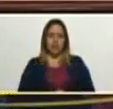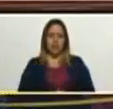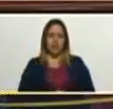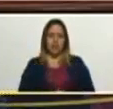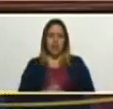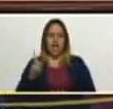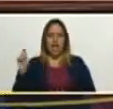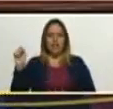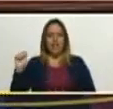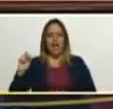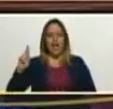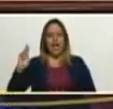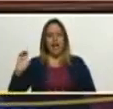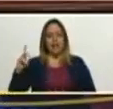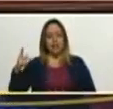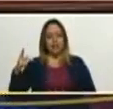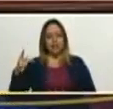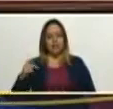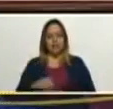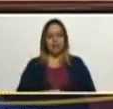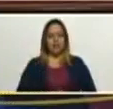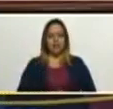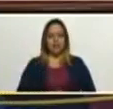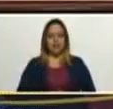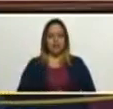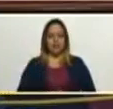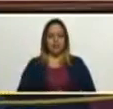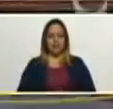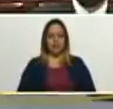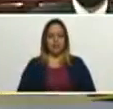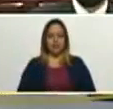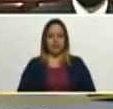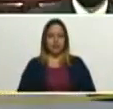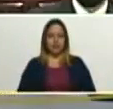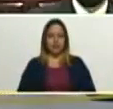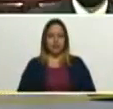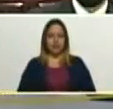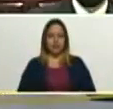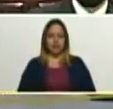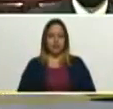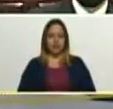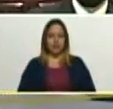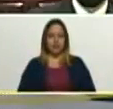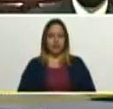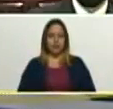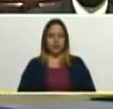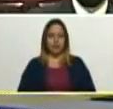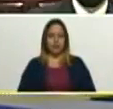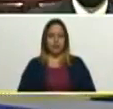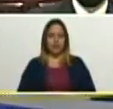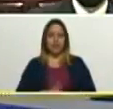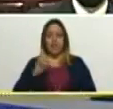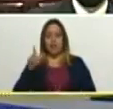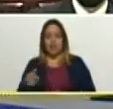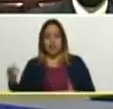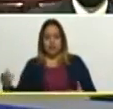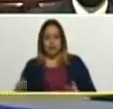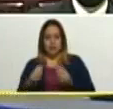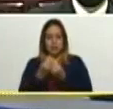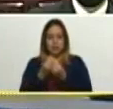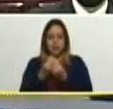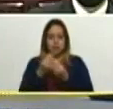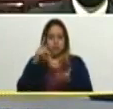Tarek El-Aizami, compañero Tarek El-Aizami, igualmente se encuentra el vicepresidente sectorial de